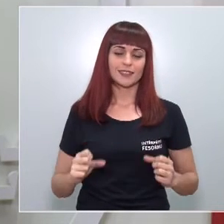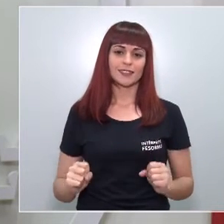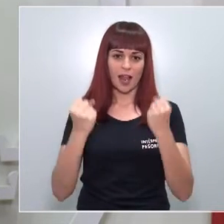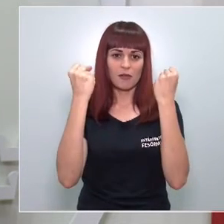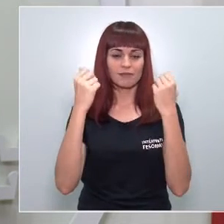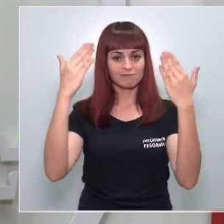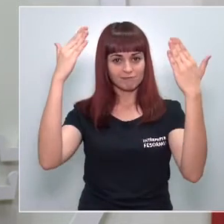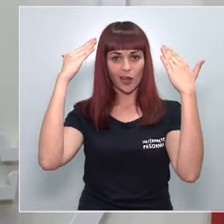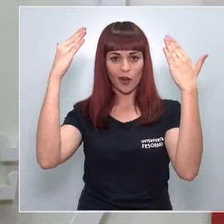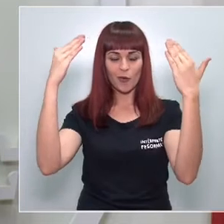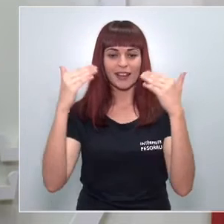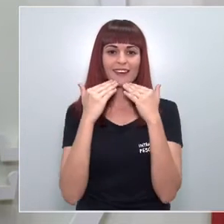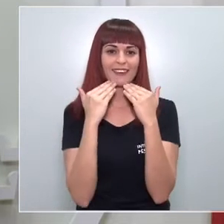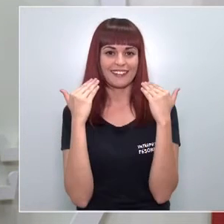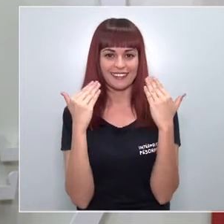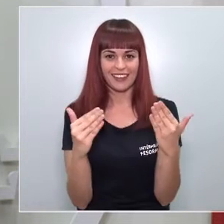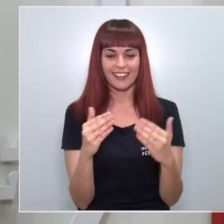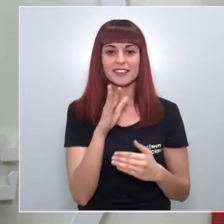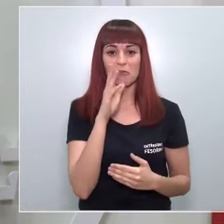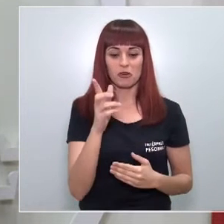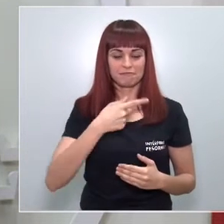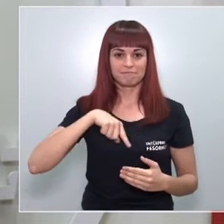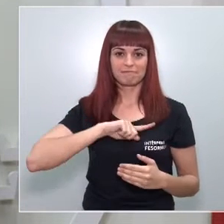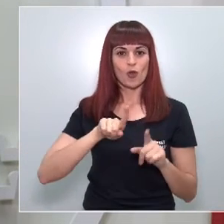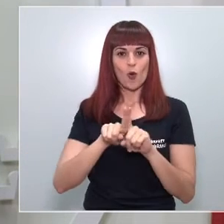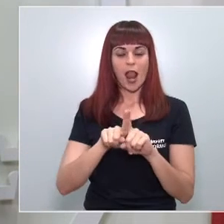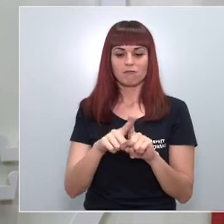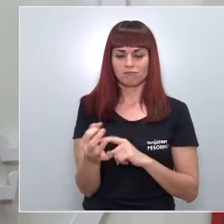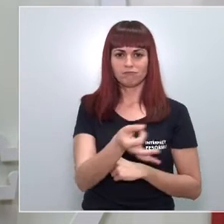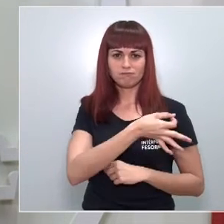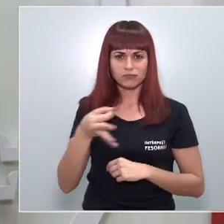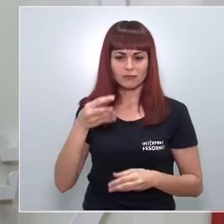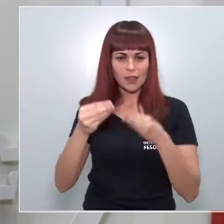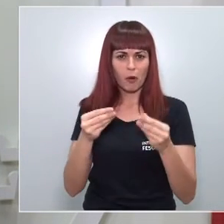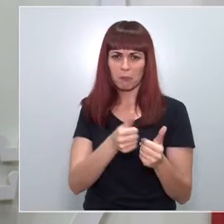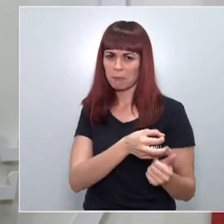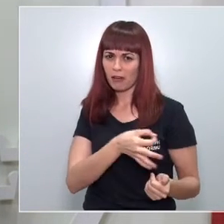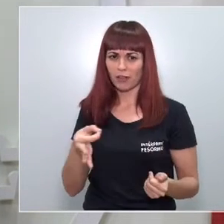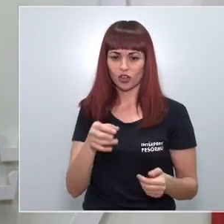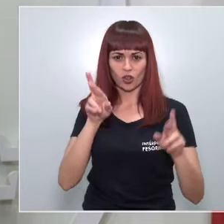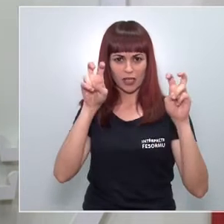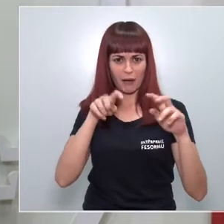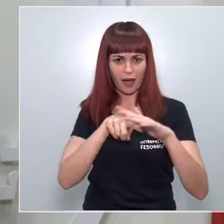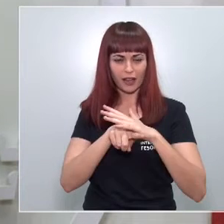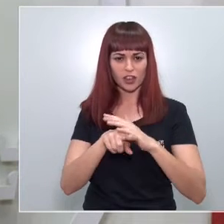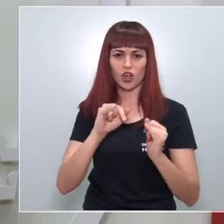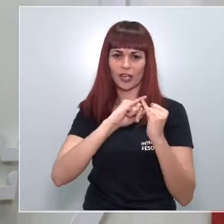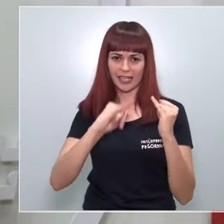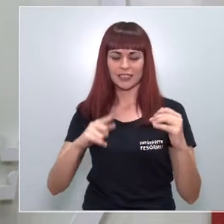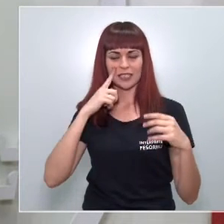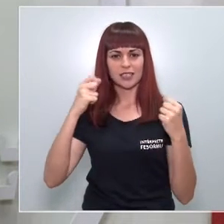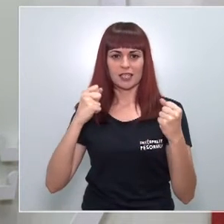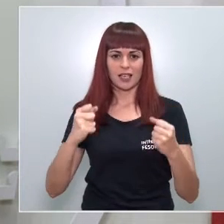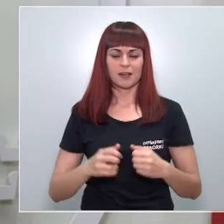Enhorabuena y gracias por convertirnos en un ejemplo de eficacia en toda España en la gestión de esta crisis sanitaria.